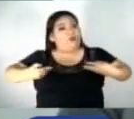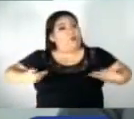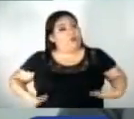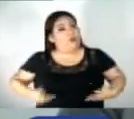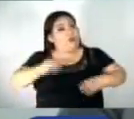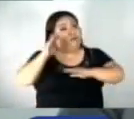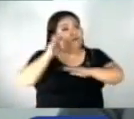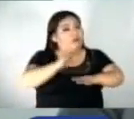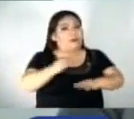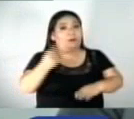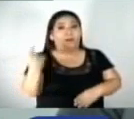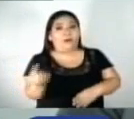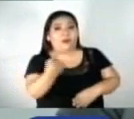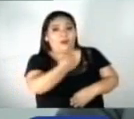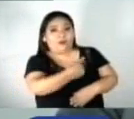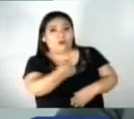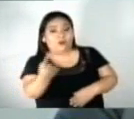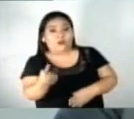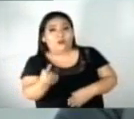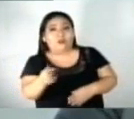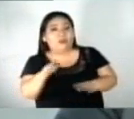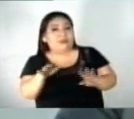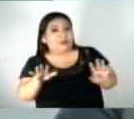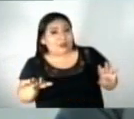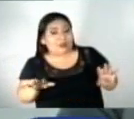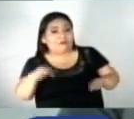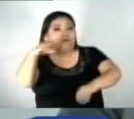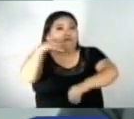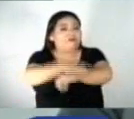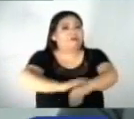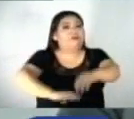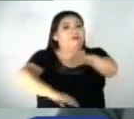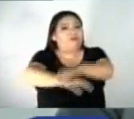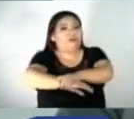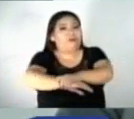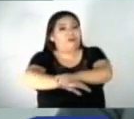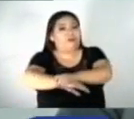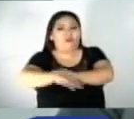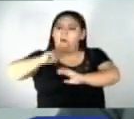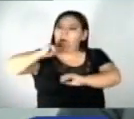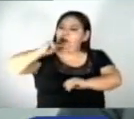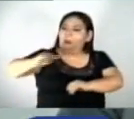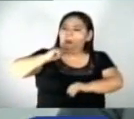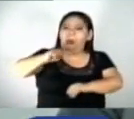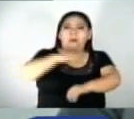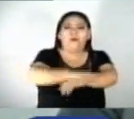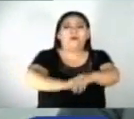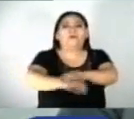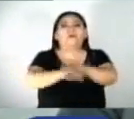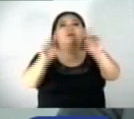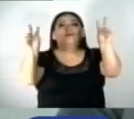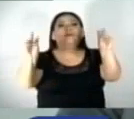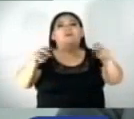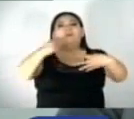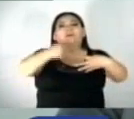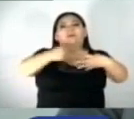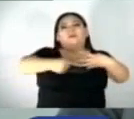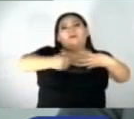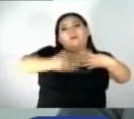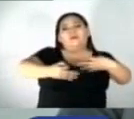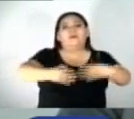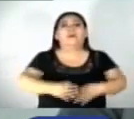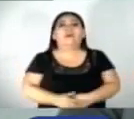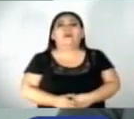de las personas que están siendo capturadas en forma arbitraria bajo el régimen de excepción